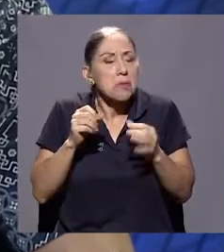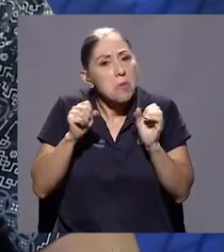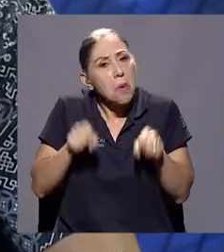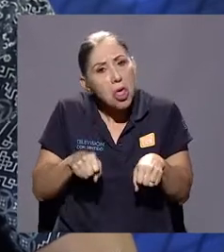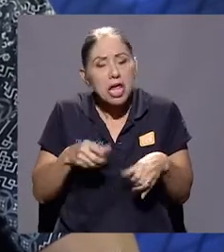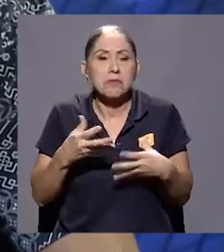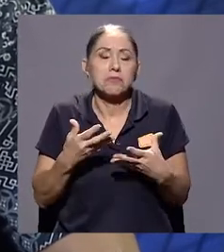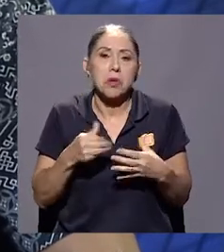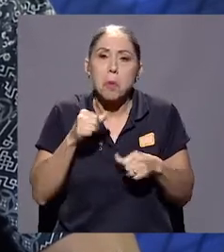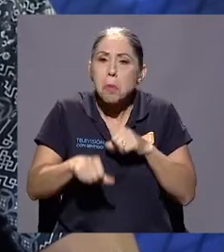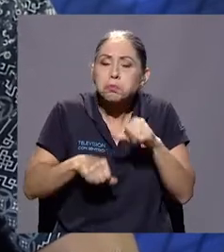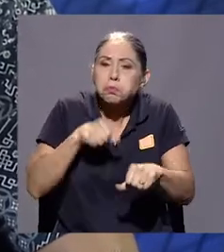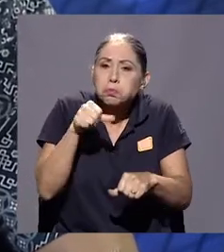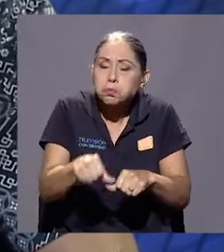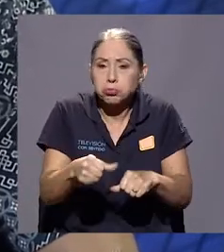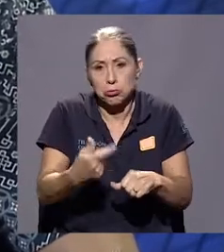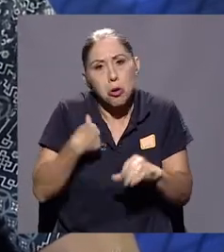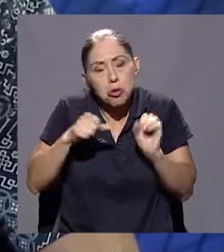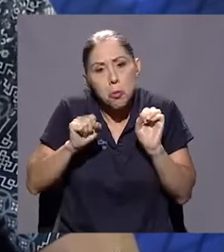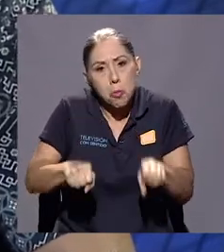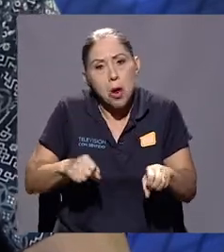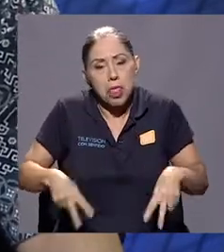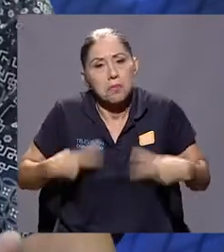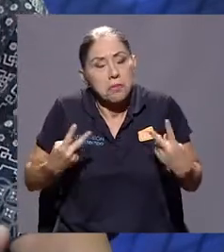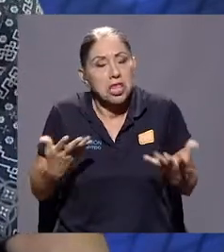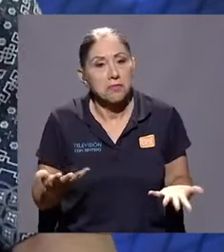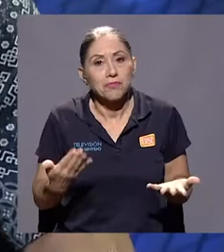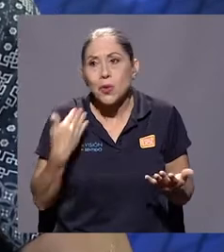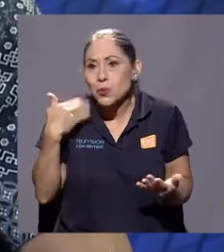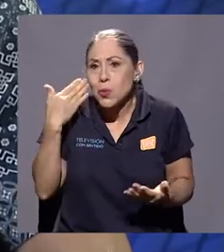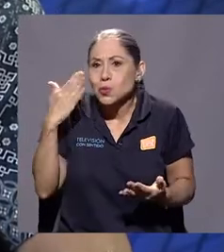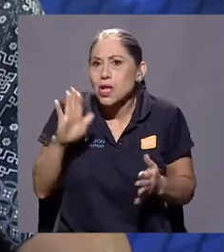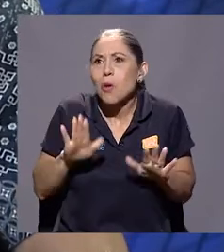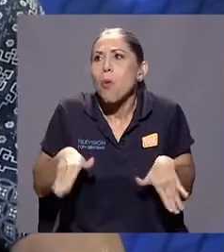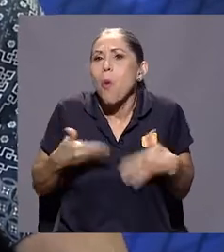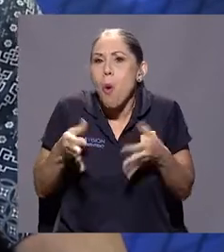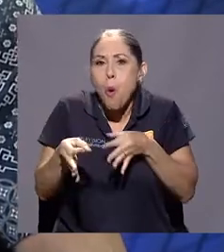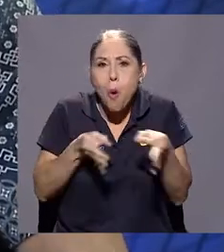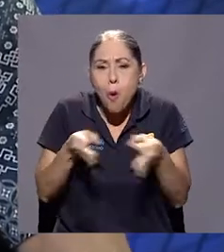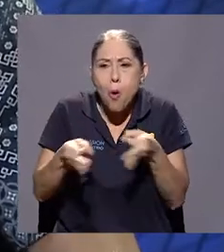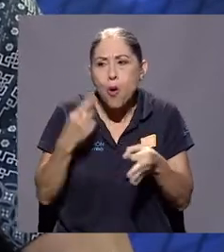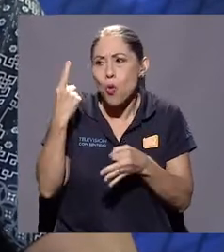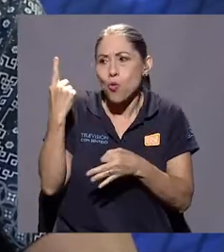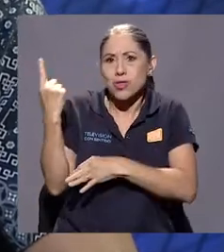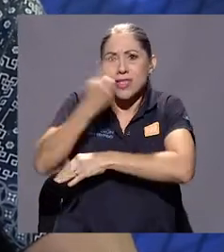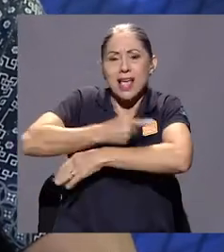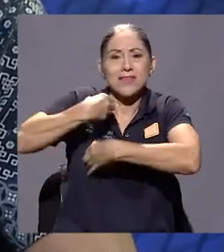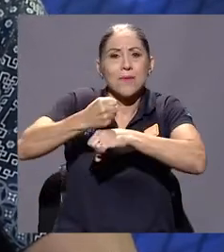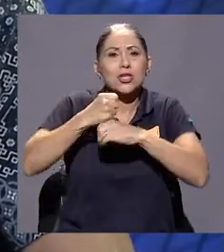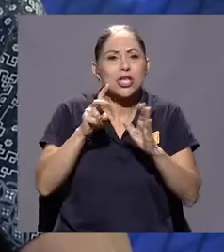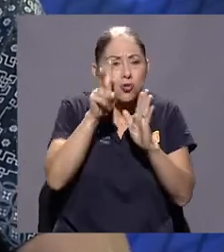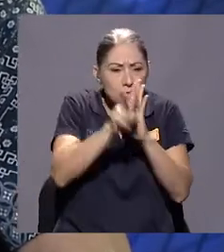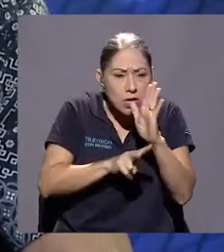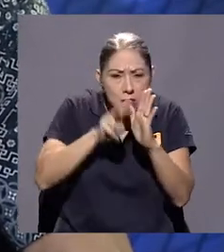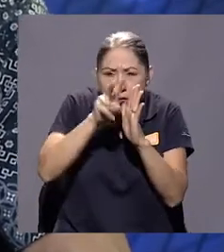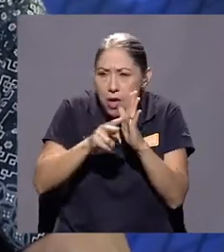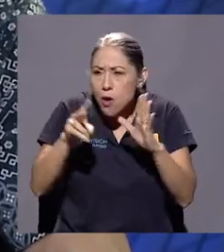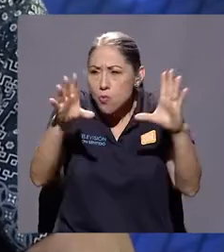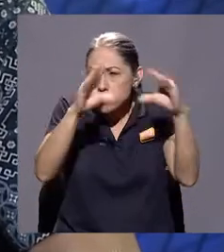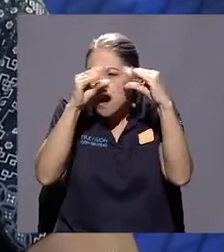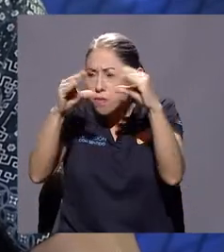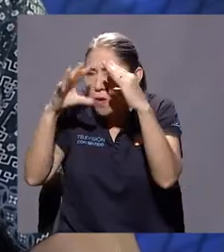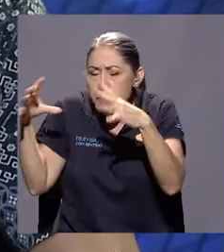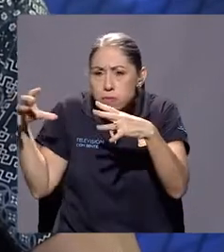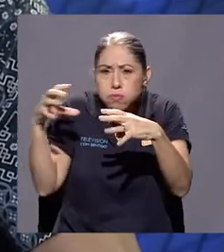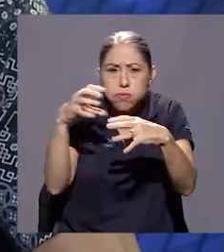poquito que yo pueda hacer en esta vida. Y, pues, no sé, no sé ni cómo explicarlo. Un día estábamos haciendo un documental, compartiendo